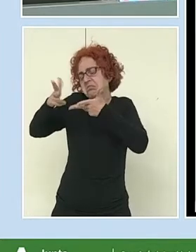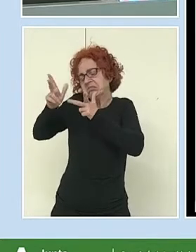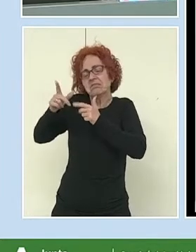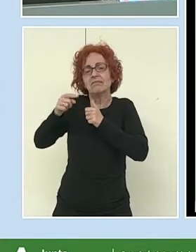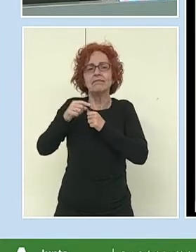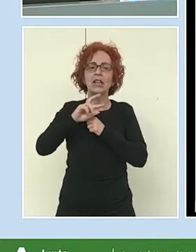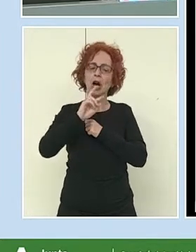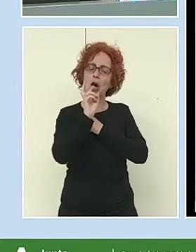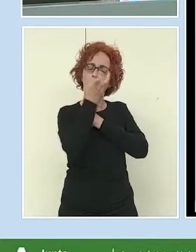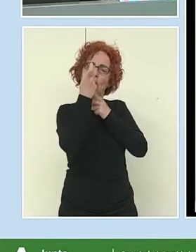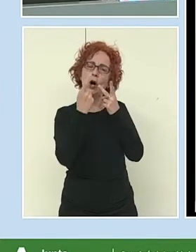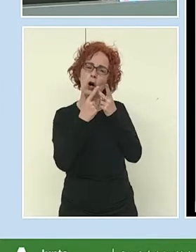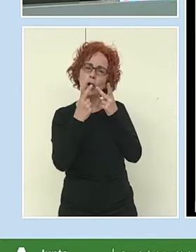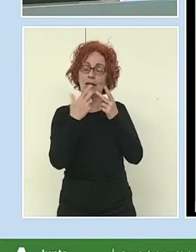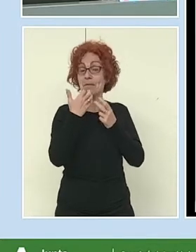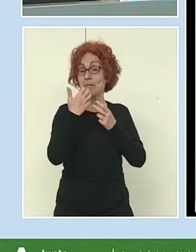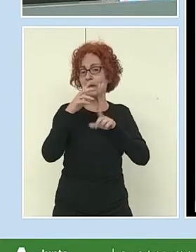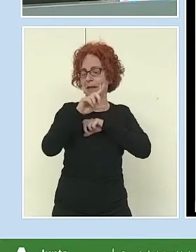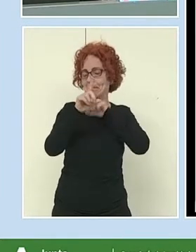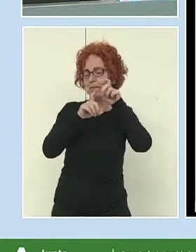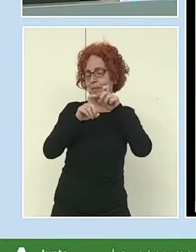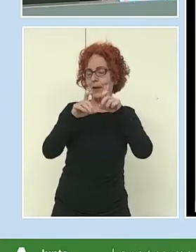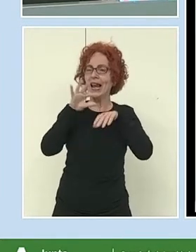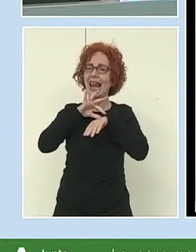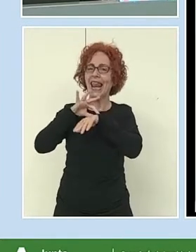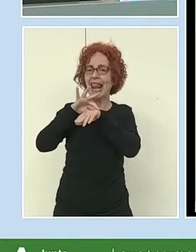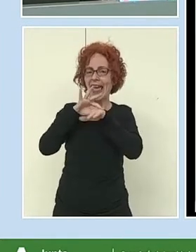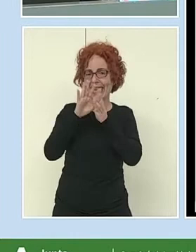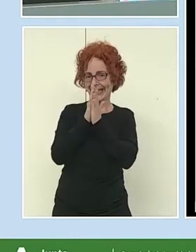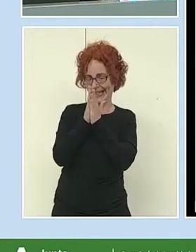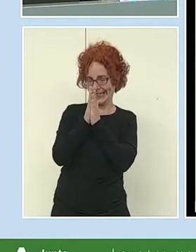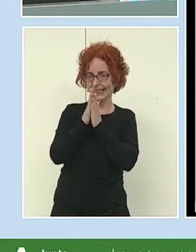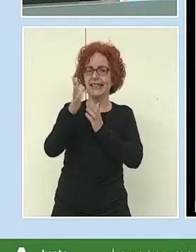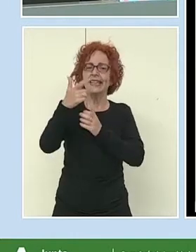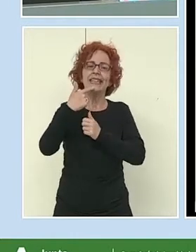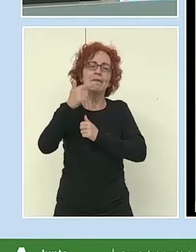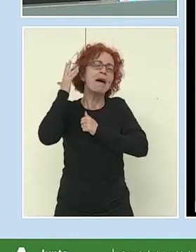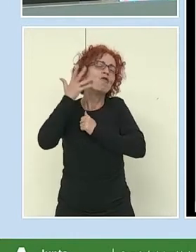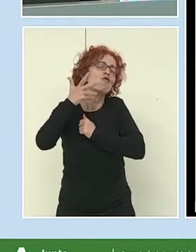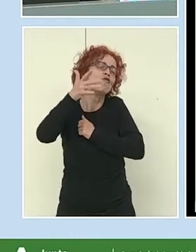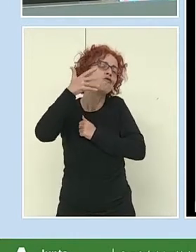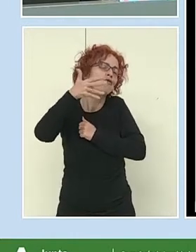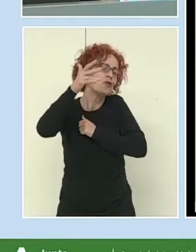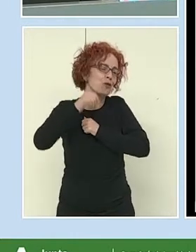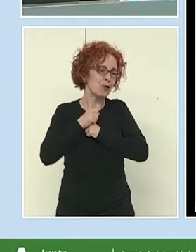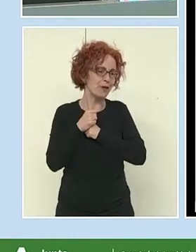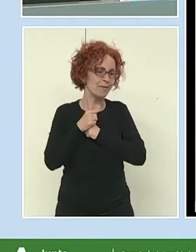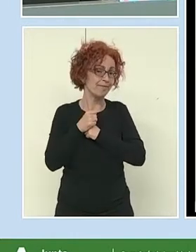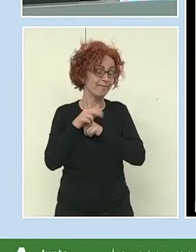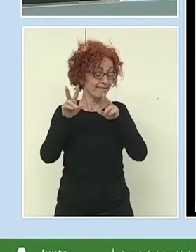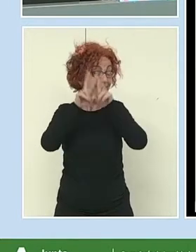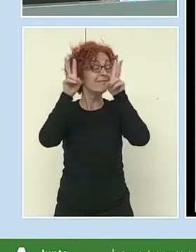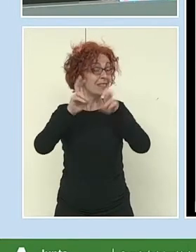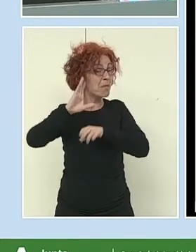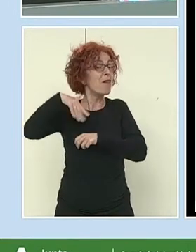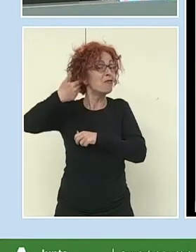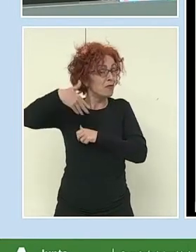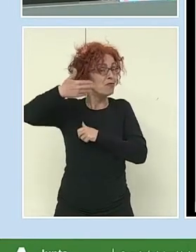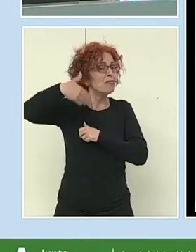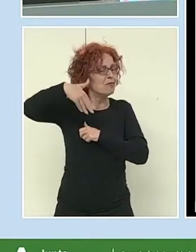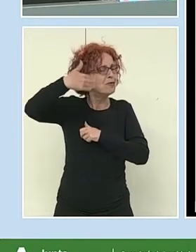Otra de las cuestiones que planteamos en esta guía didáctica, las expectativas. Y ahí, dentro de las expectativas,